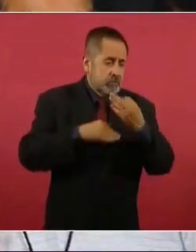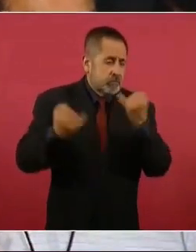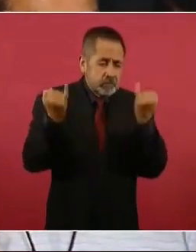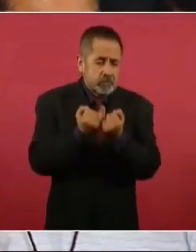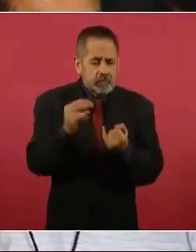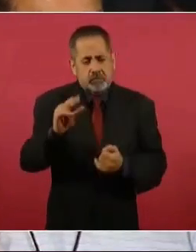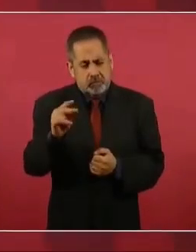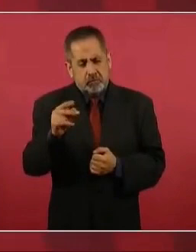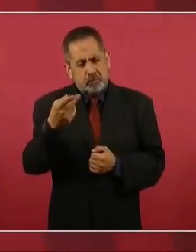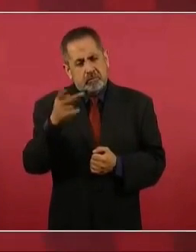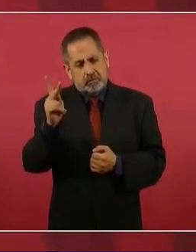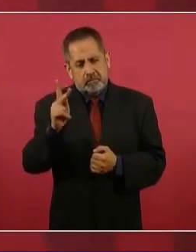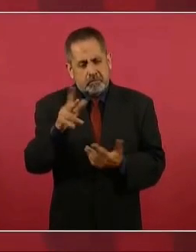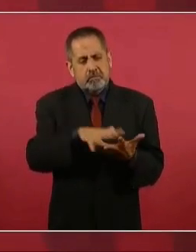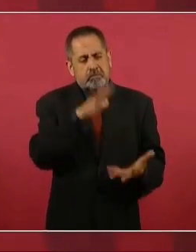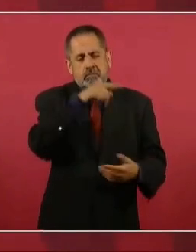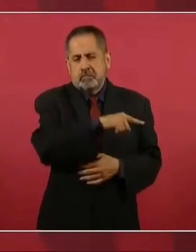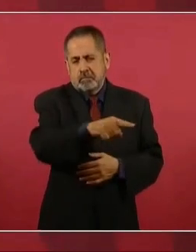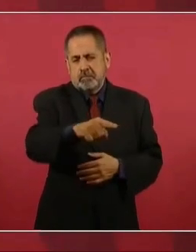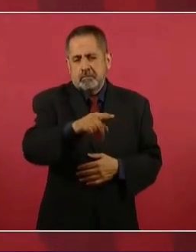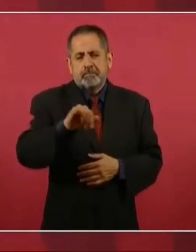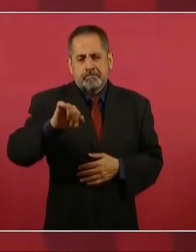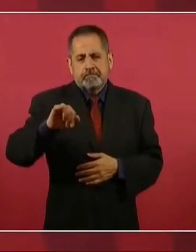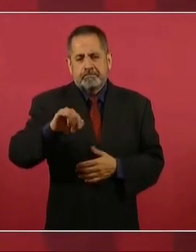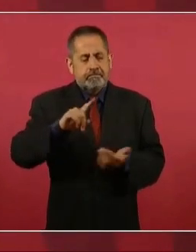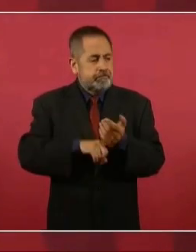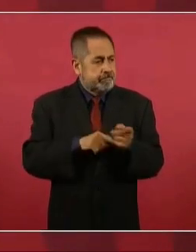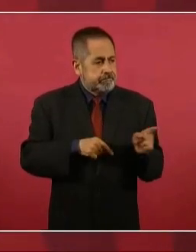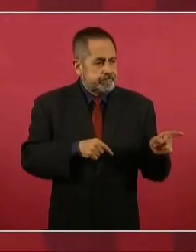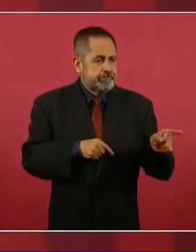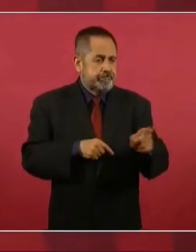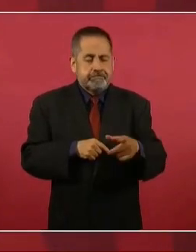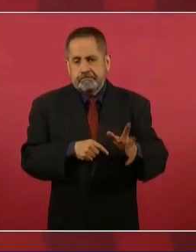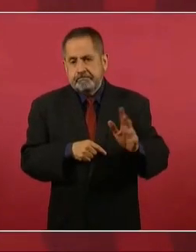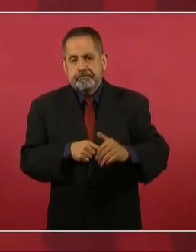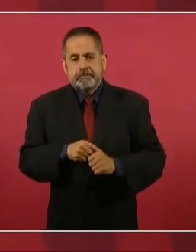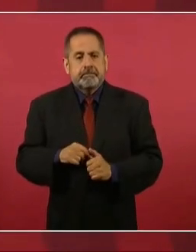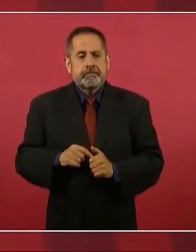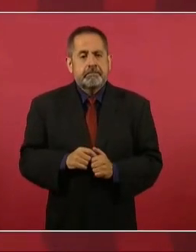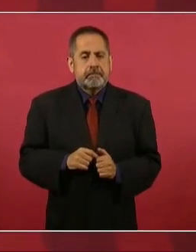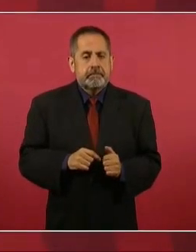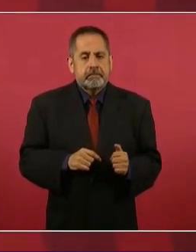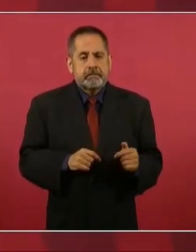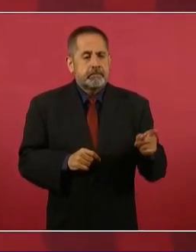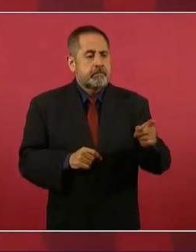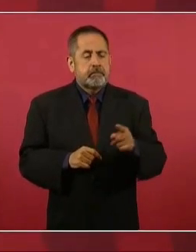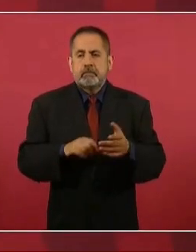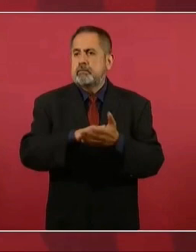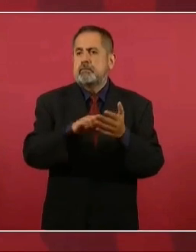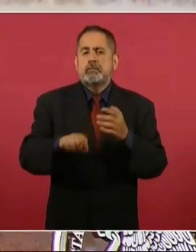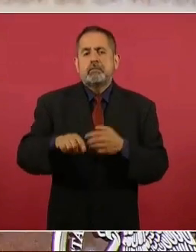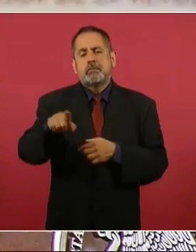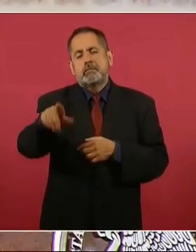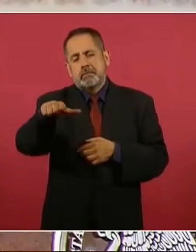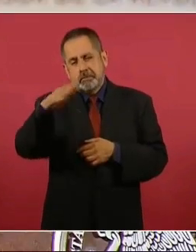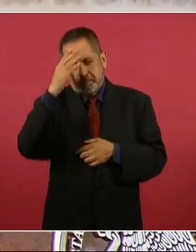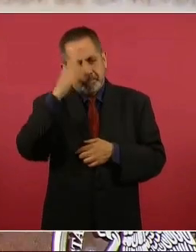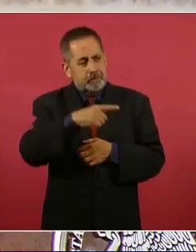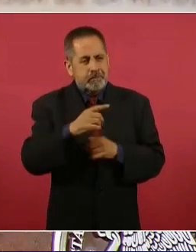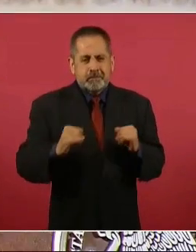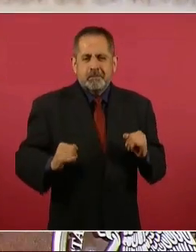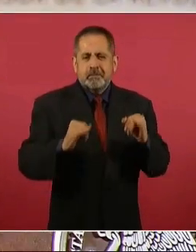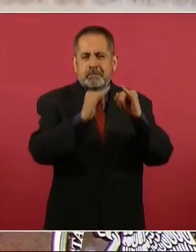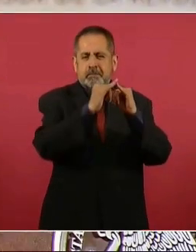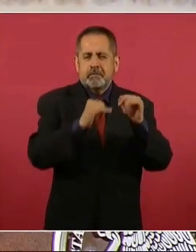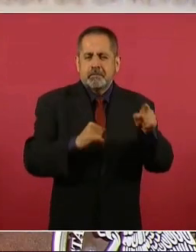Aquí está el caso del Instituto para